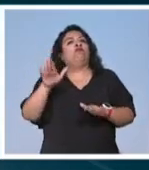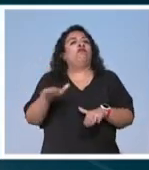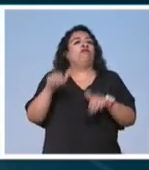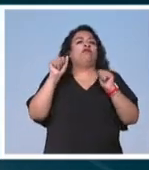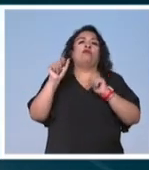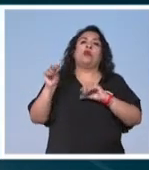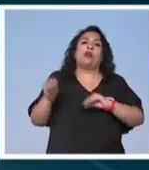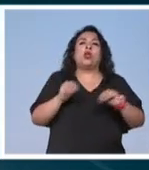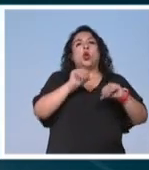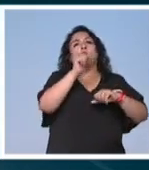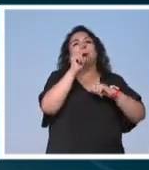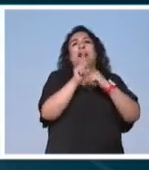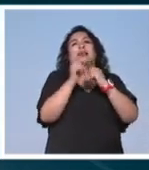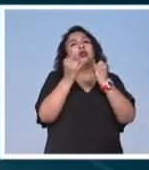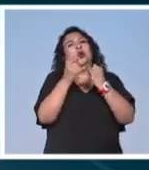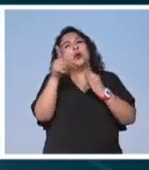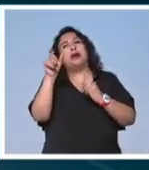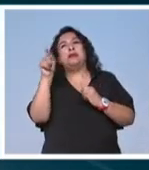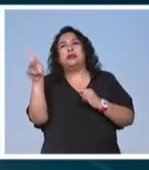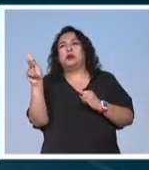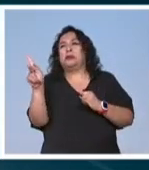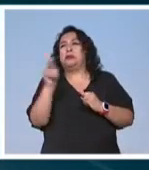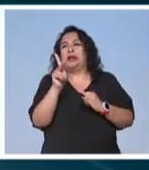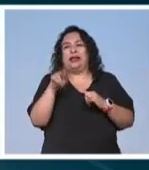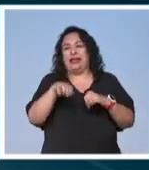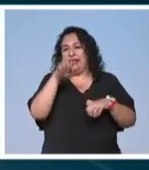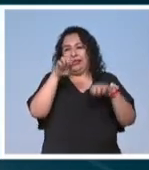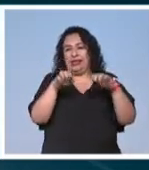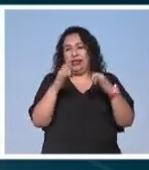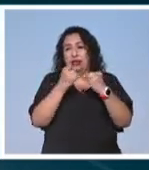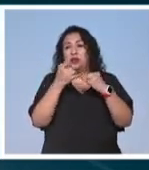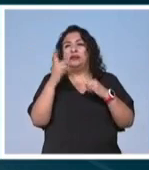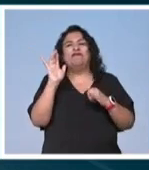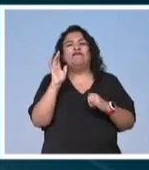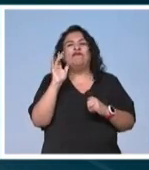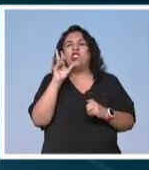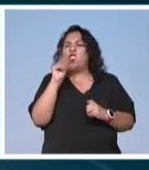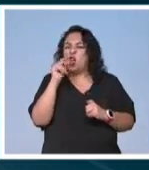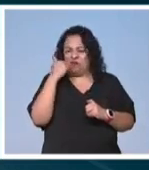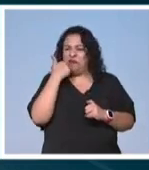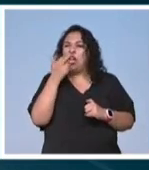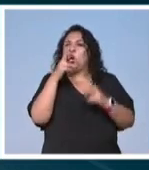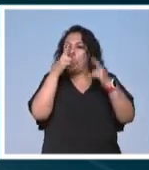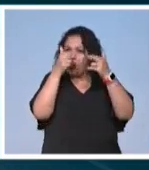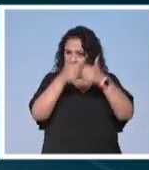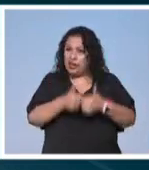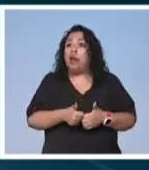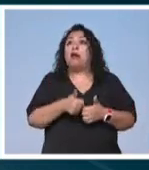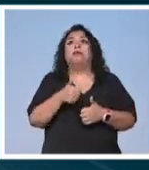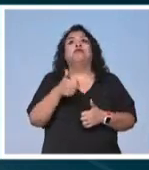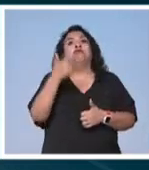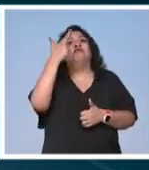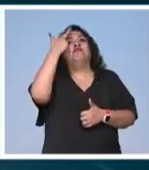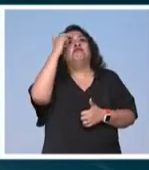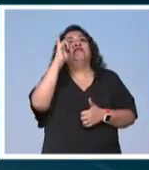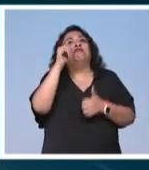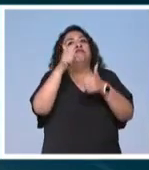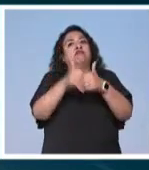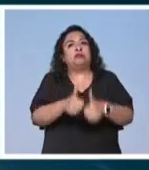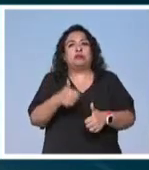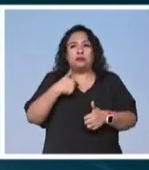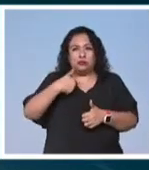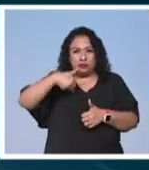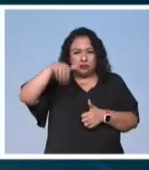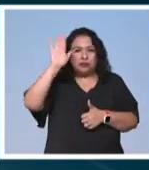fuera del país, como lo hicieron algunos de sus contemporáneos. Sin embargo, optó por quedarse y el tiempo le dio la razón. Lo que yo quería